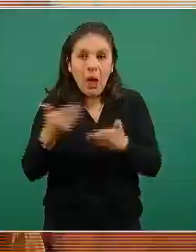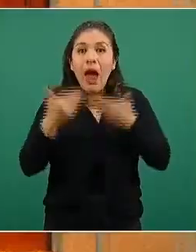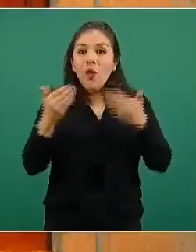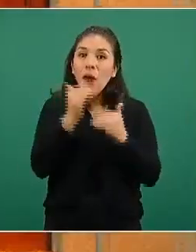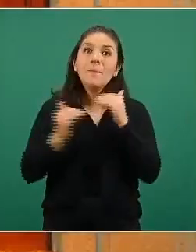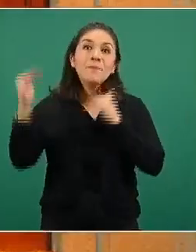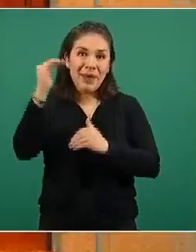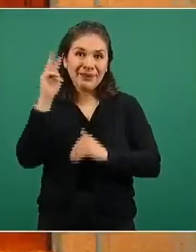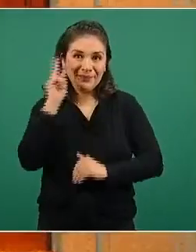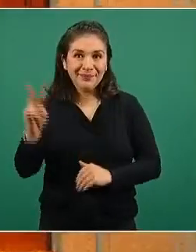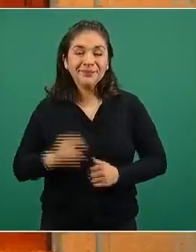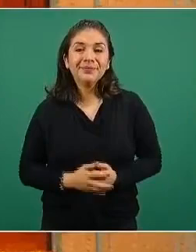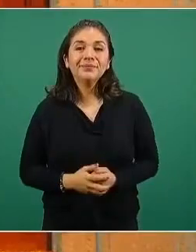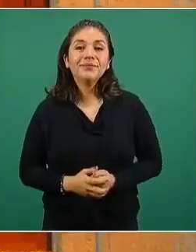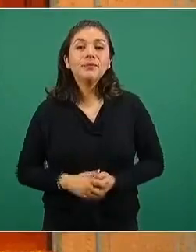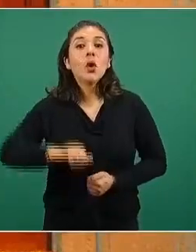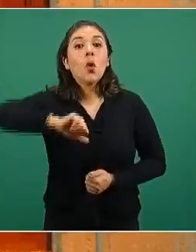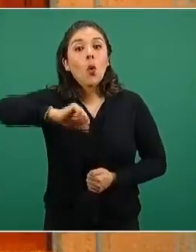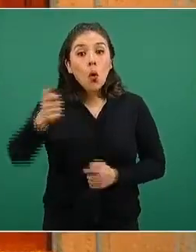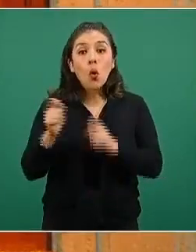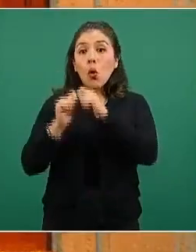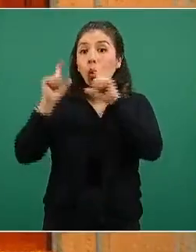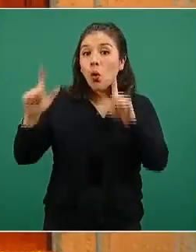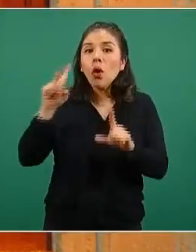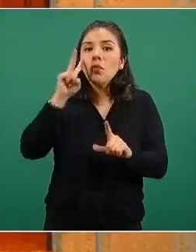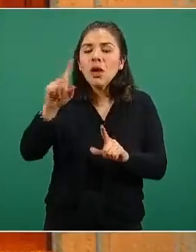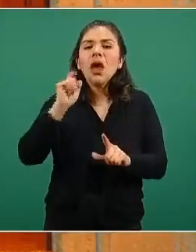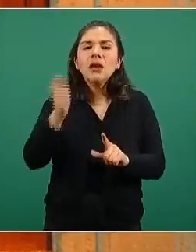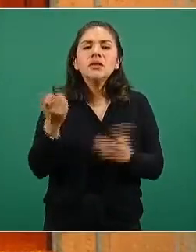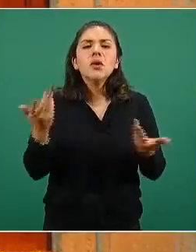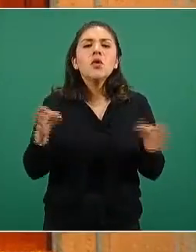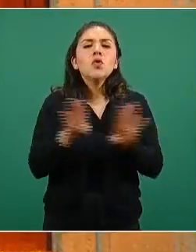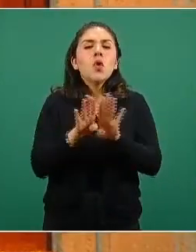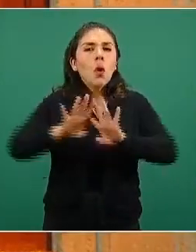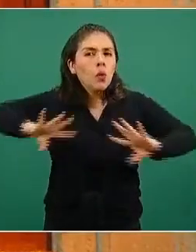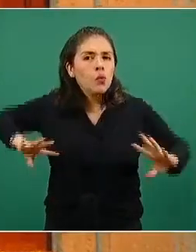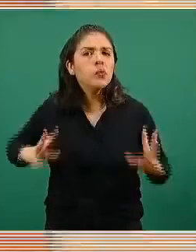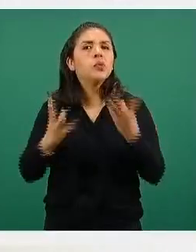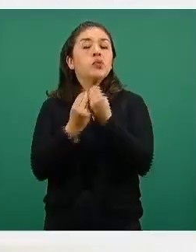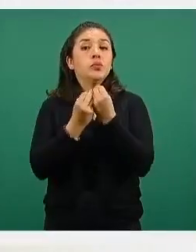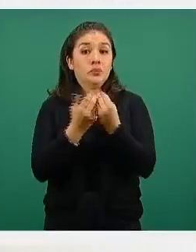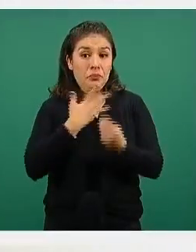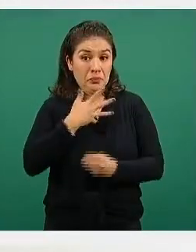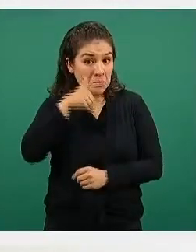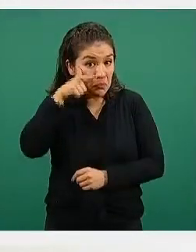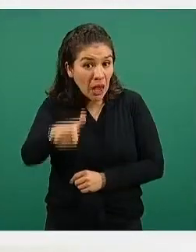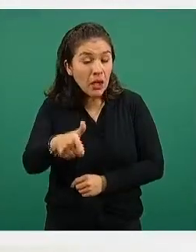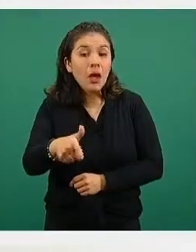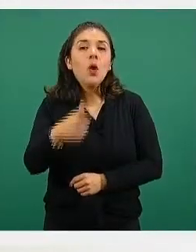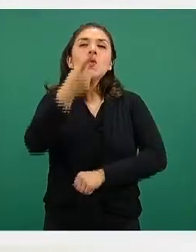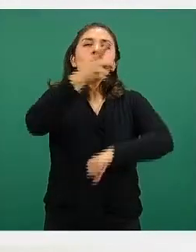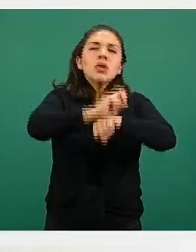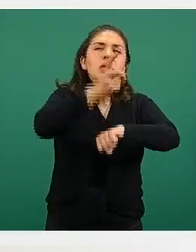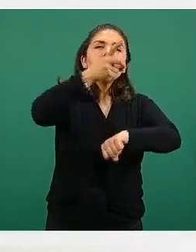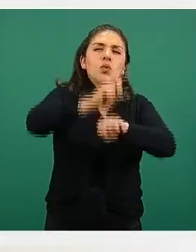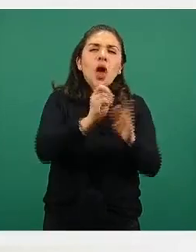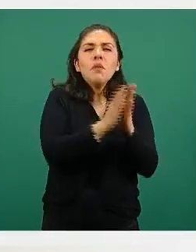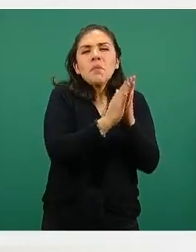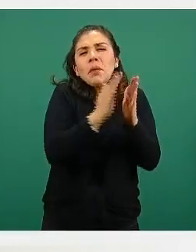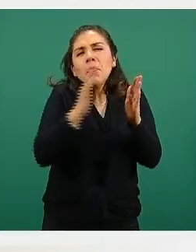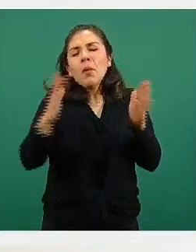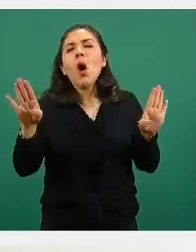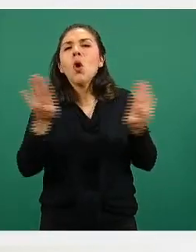diapositiva podemos ver ya de manera acumulada, están lógicamente para cada día cómo se han ido